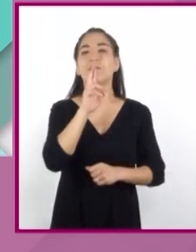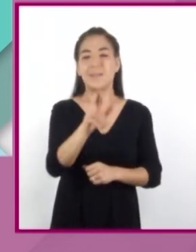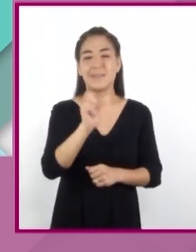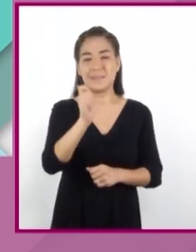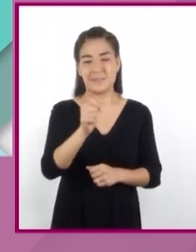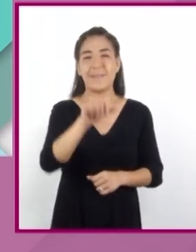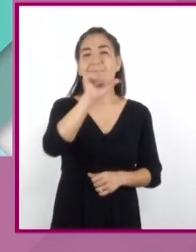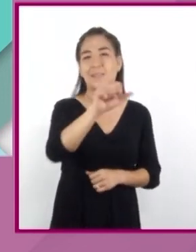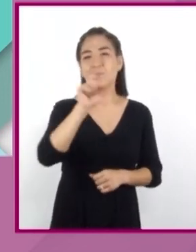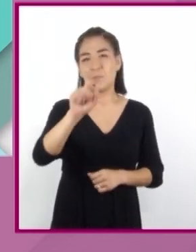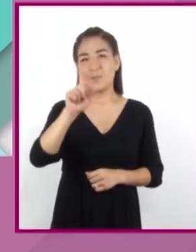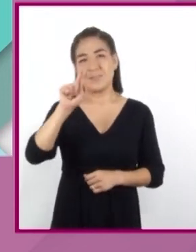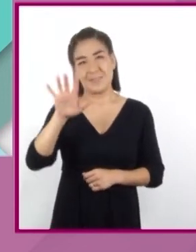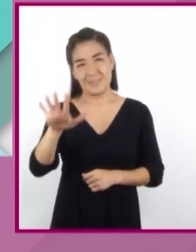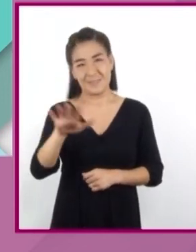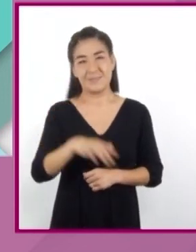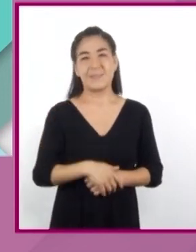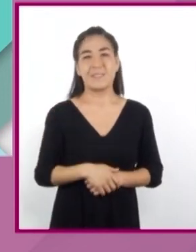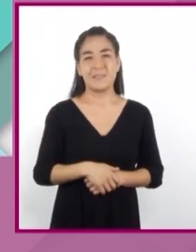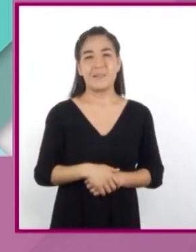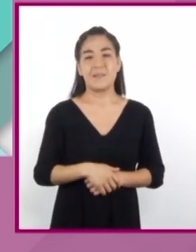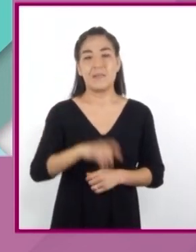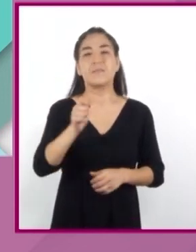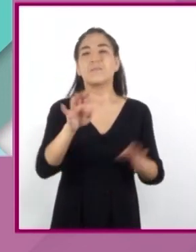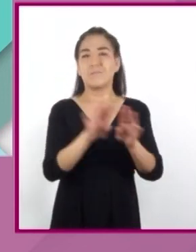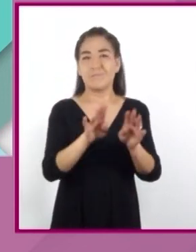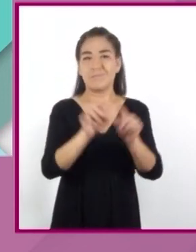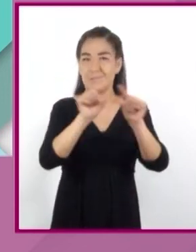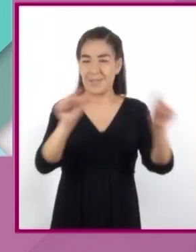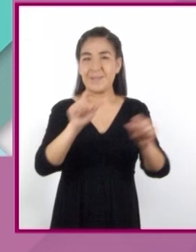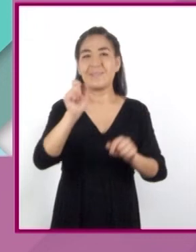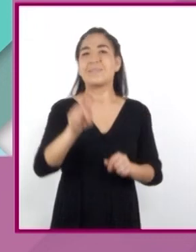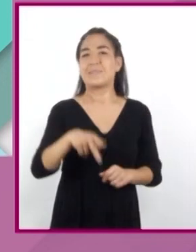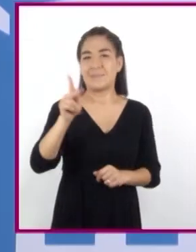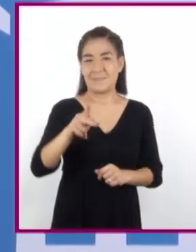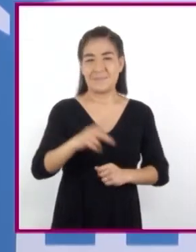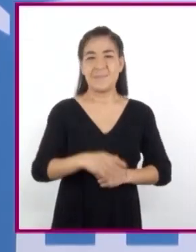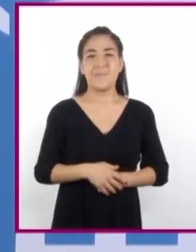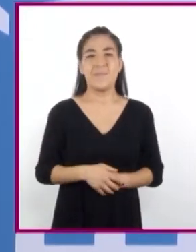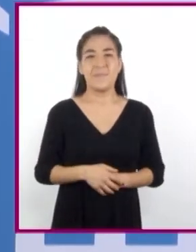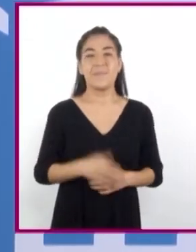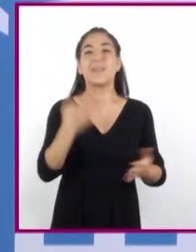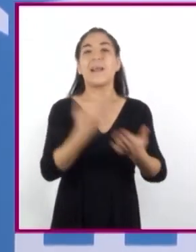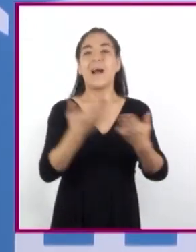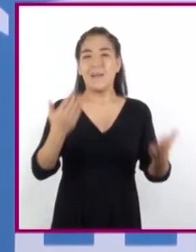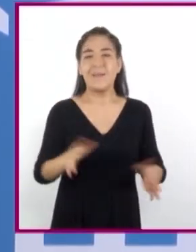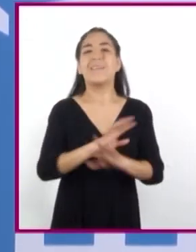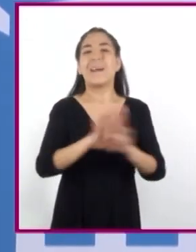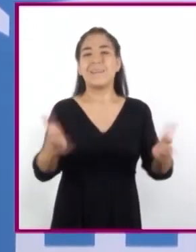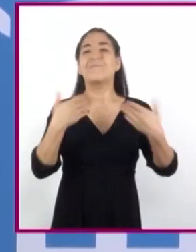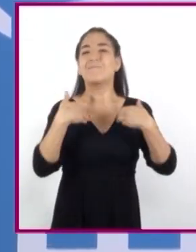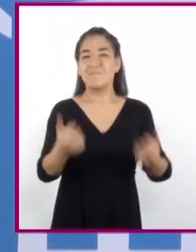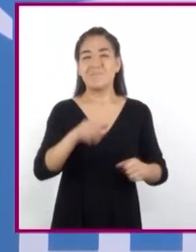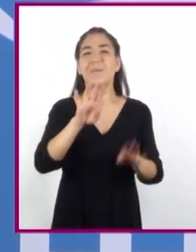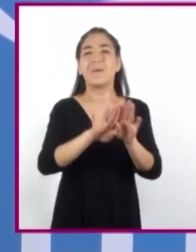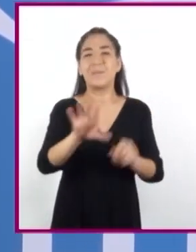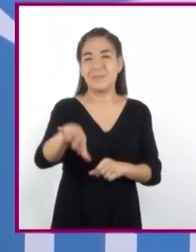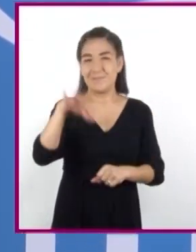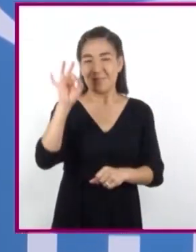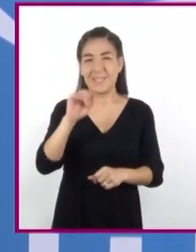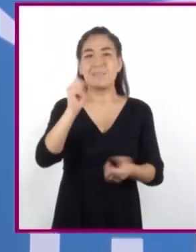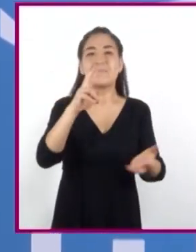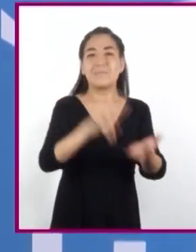16.75, nuestra constante K. Ahora podemos fácilmente encontrar los valores